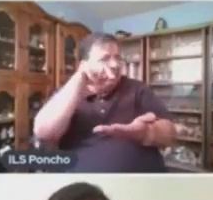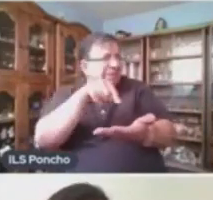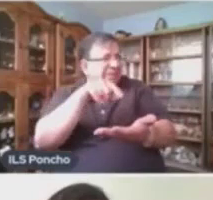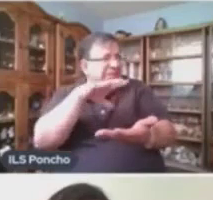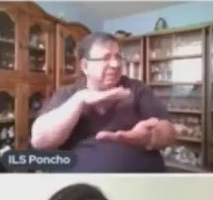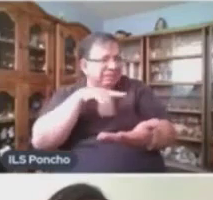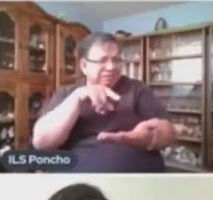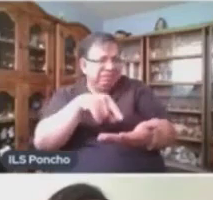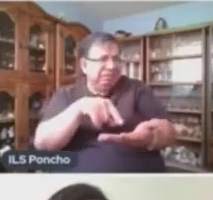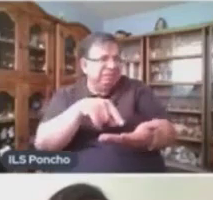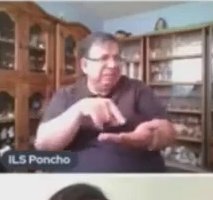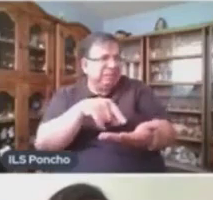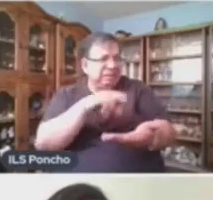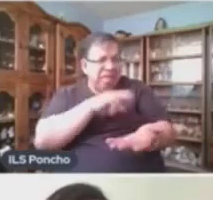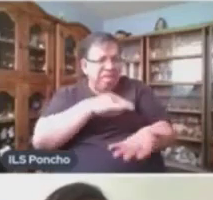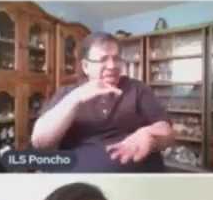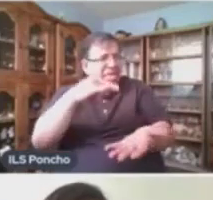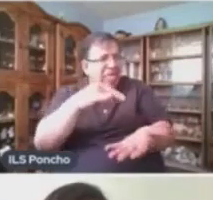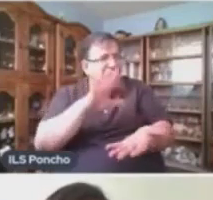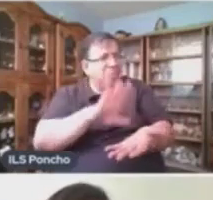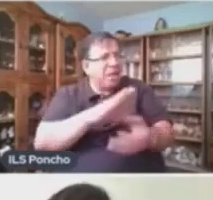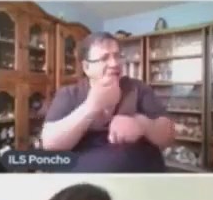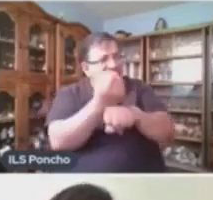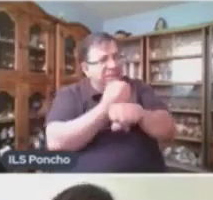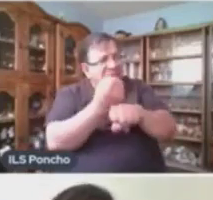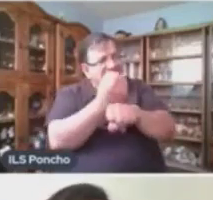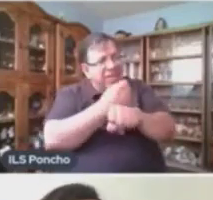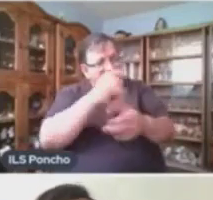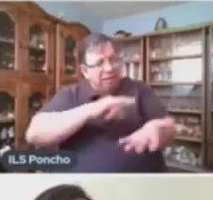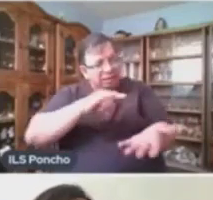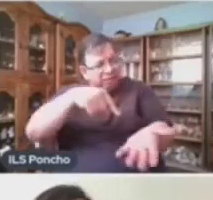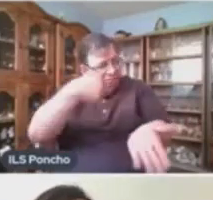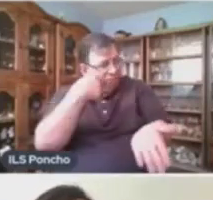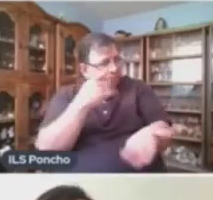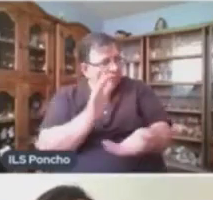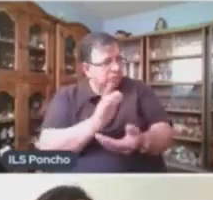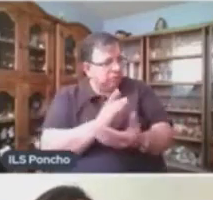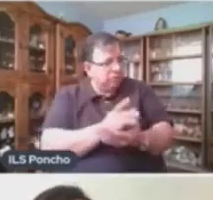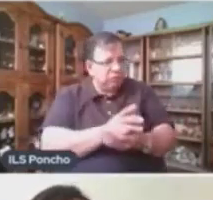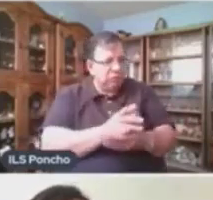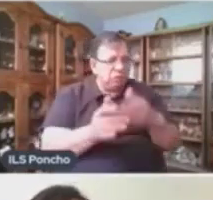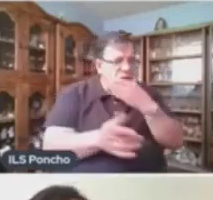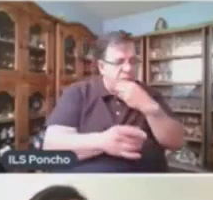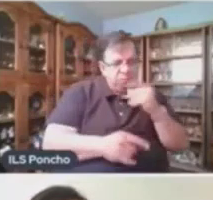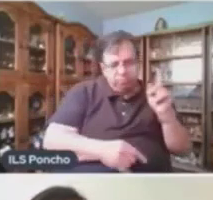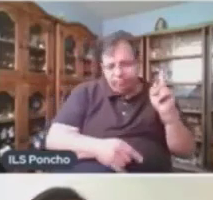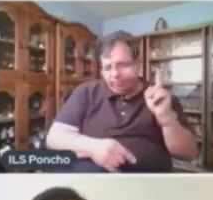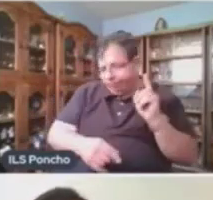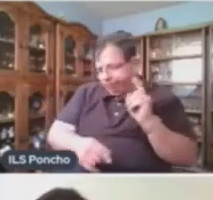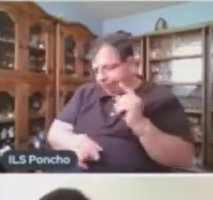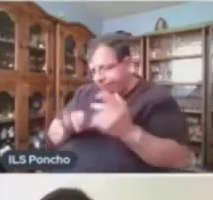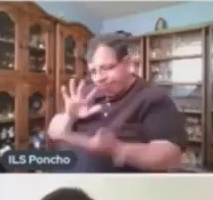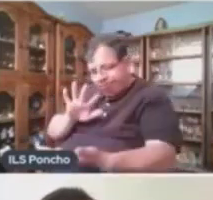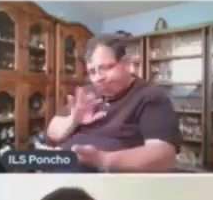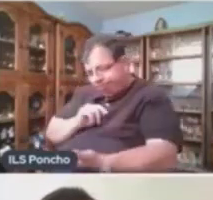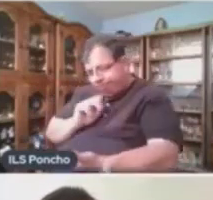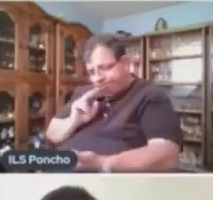Manchas Que Parecen De Sangre Jordán Se Acercó Rápidamente